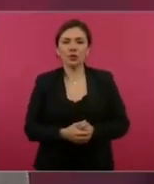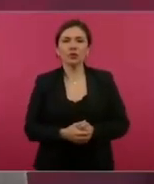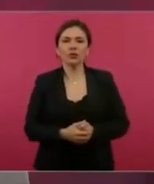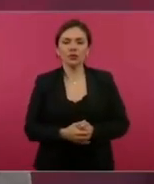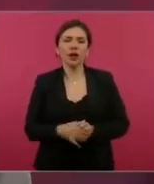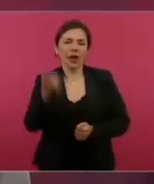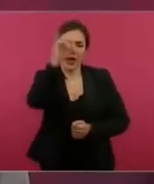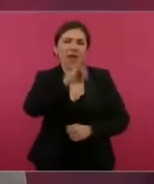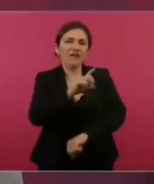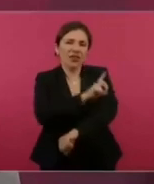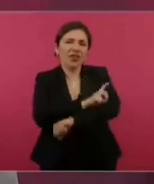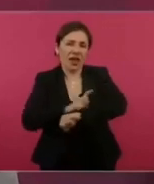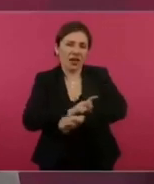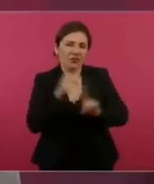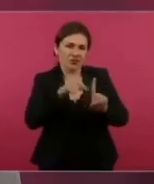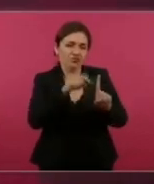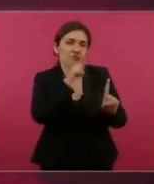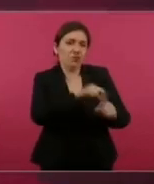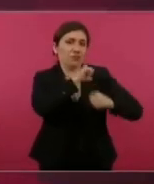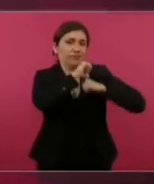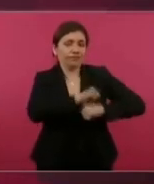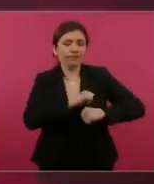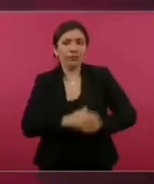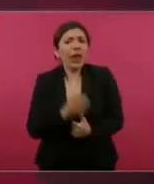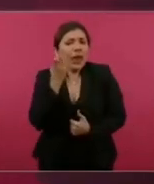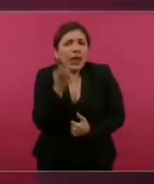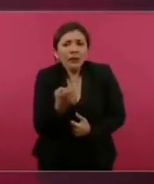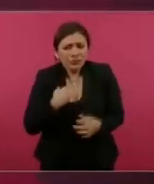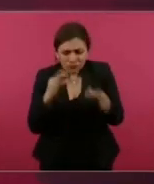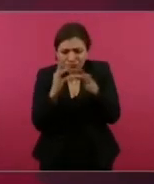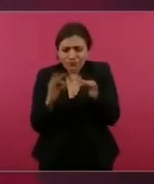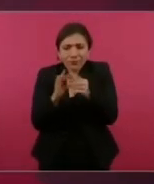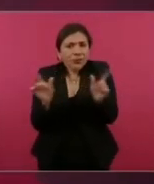delegacional. Eso fue lo que dije.